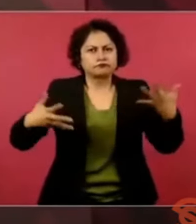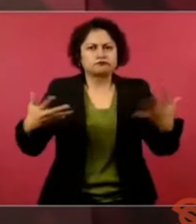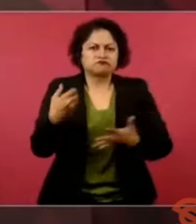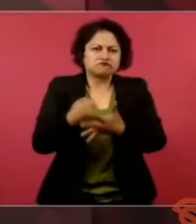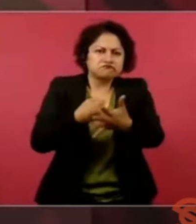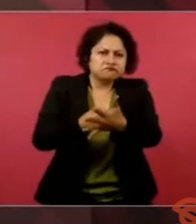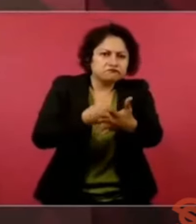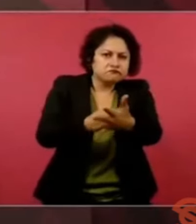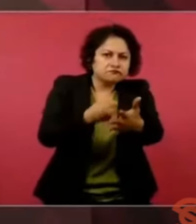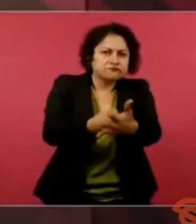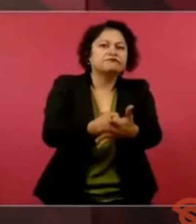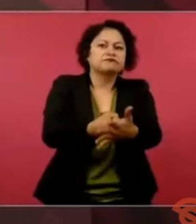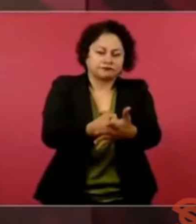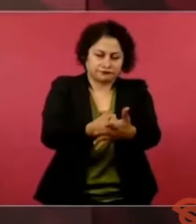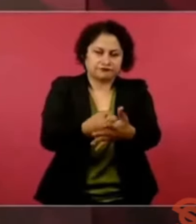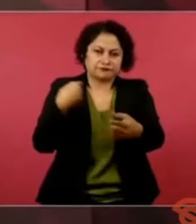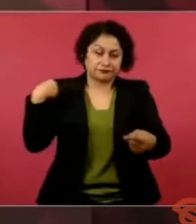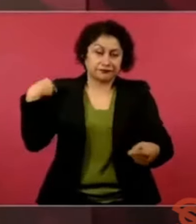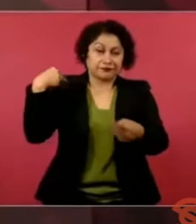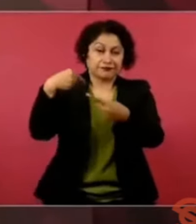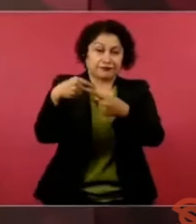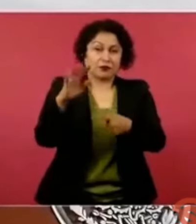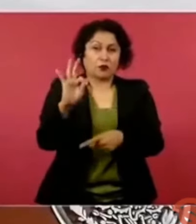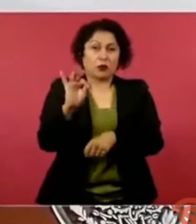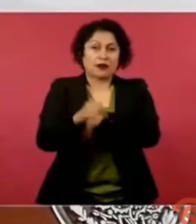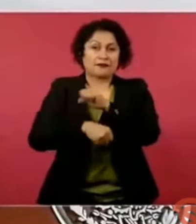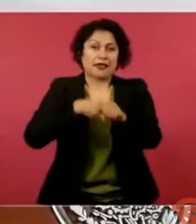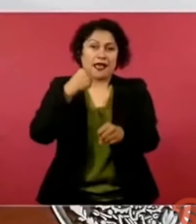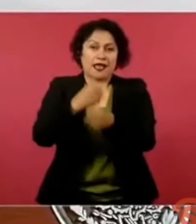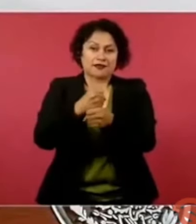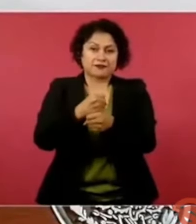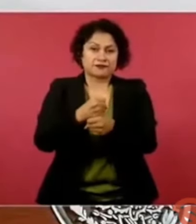y ya voy a terminar porque me voy a jubilar,